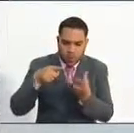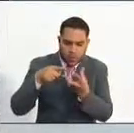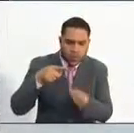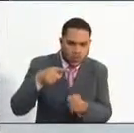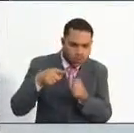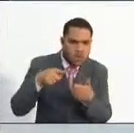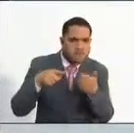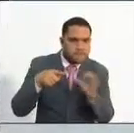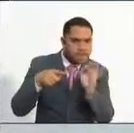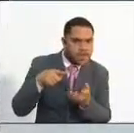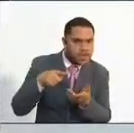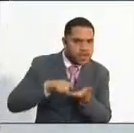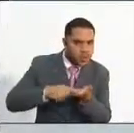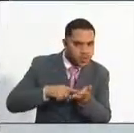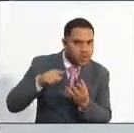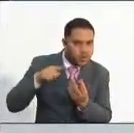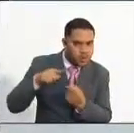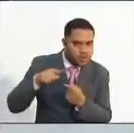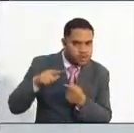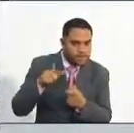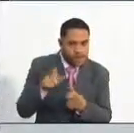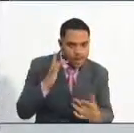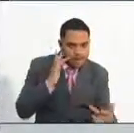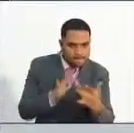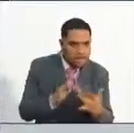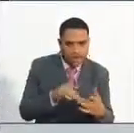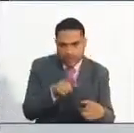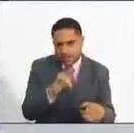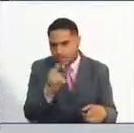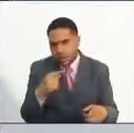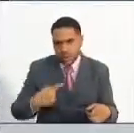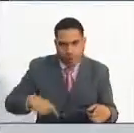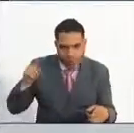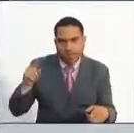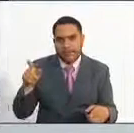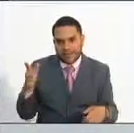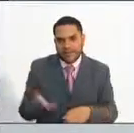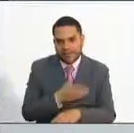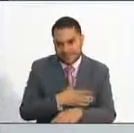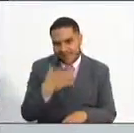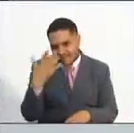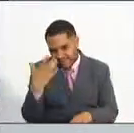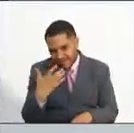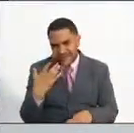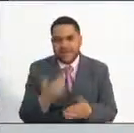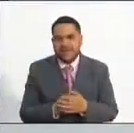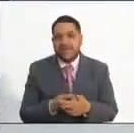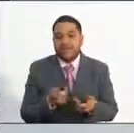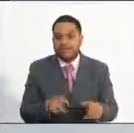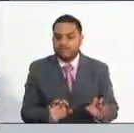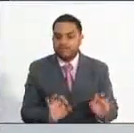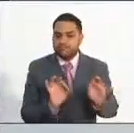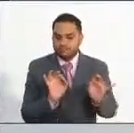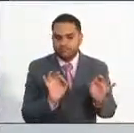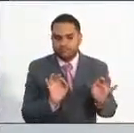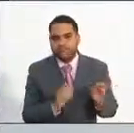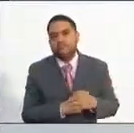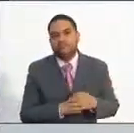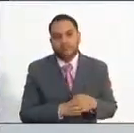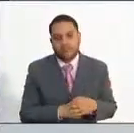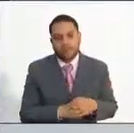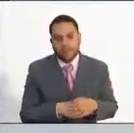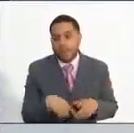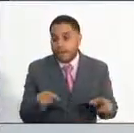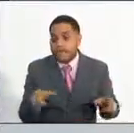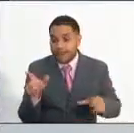esté presentando la prueba sea realmente quien se presentó, debe garantizar la homogeneidad en los sitios de aplicación y la igualdad de